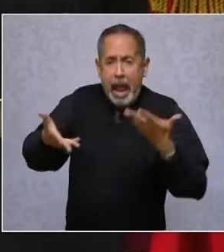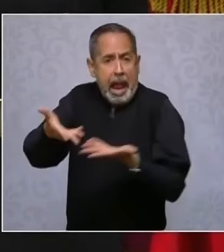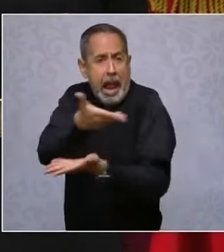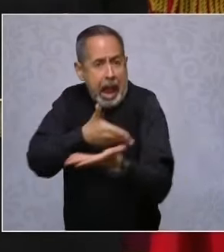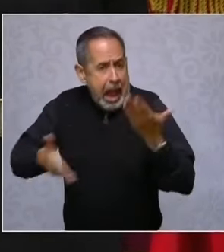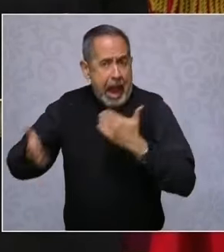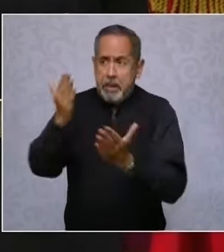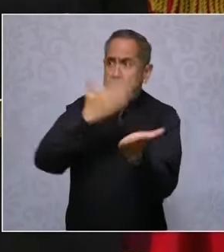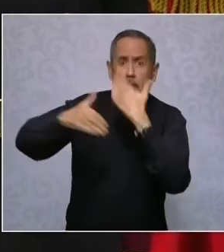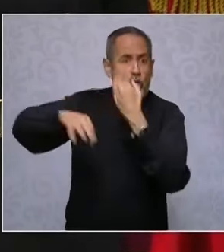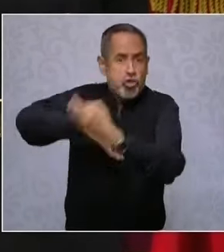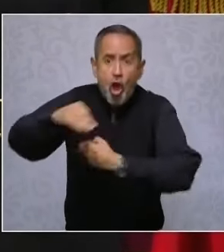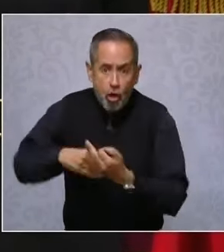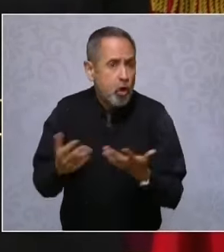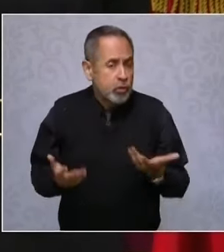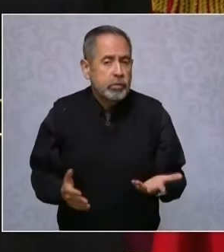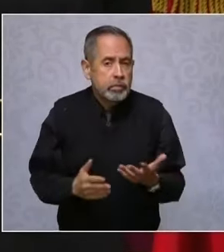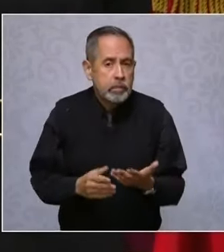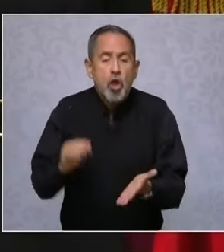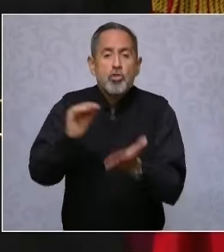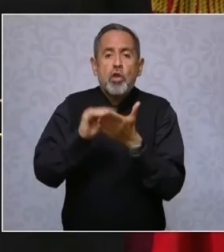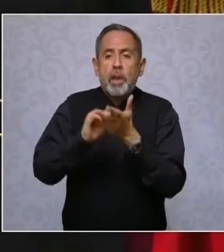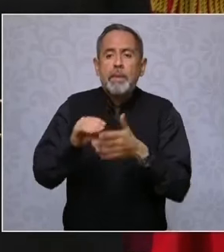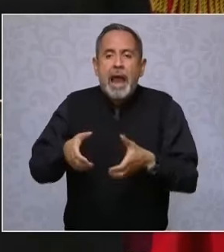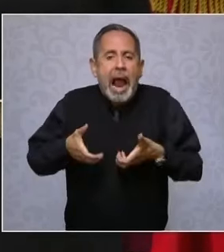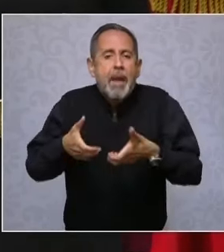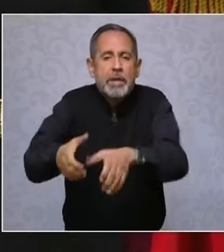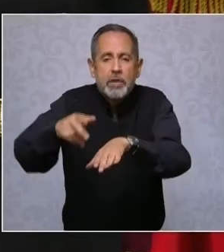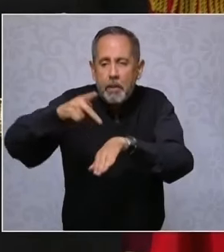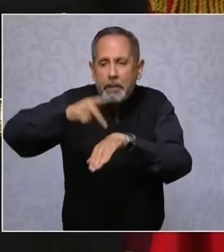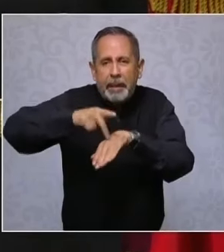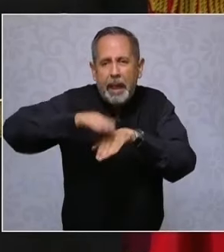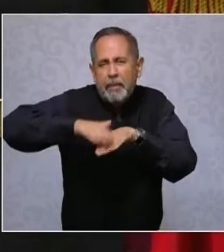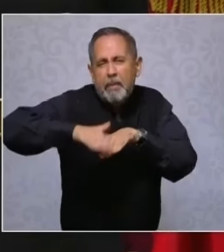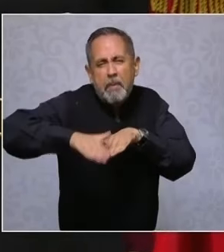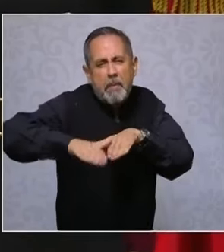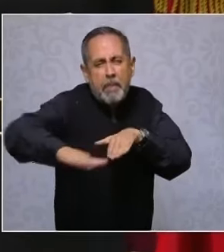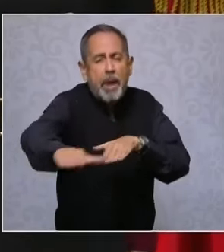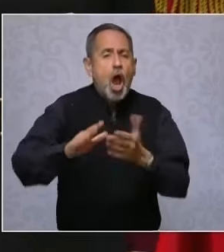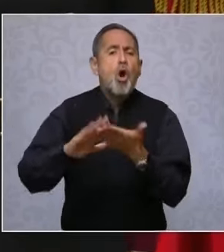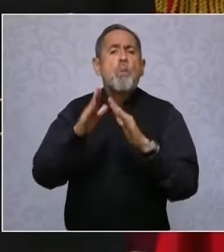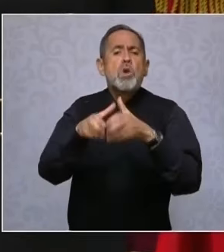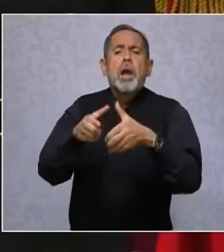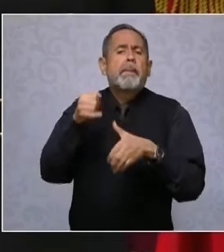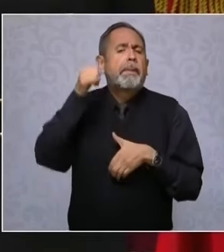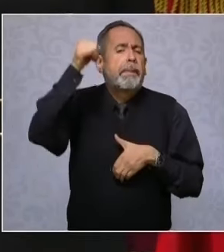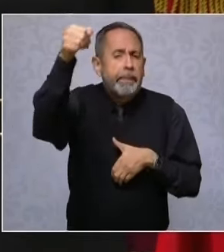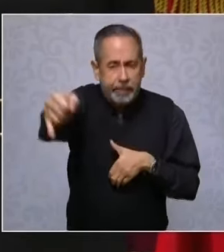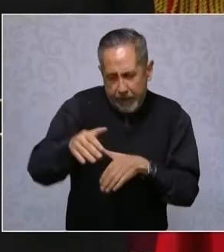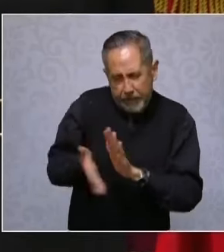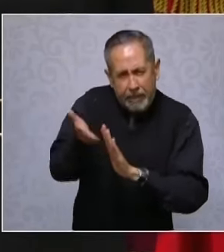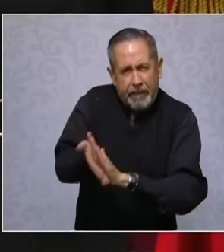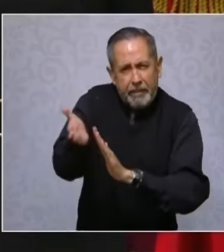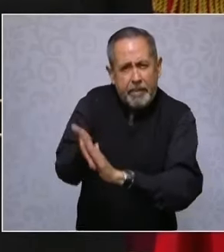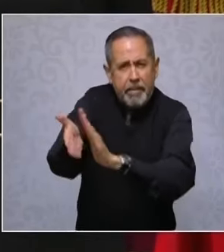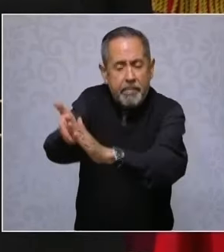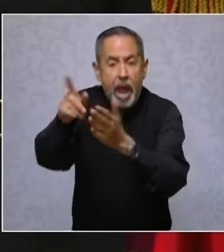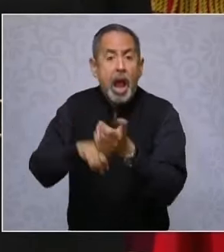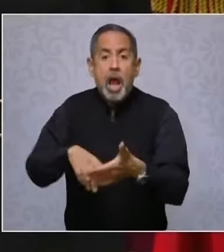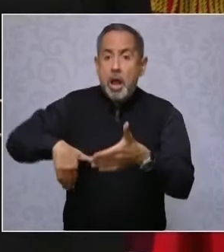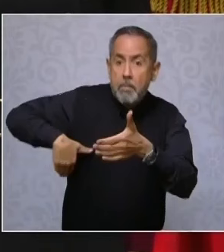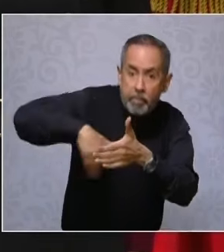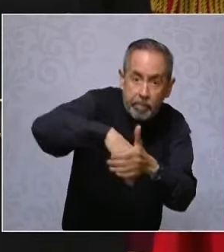Seguiremos con caminos artesanales para conectar comunidades y con la construcción de puertos,